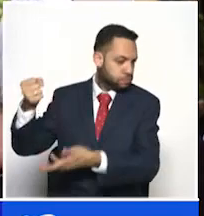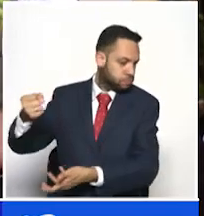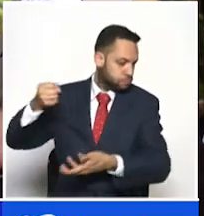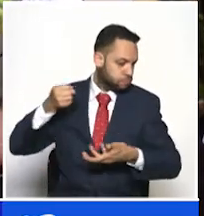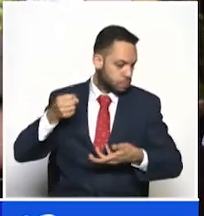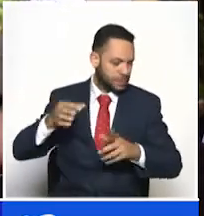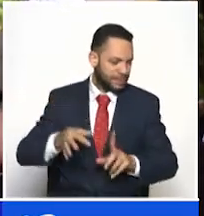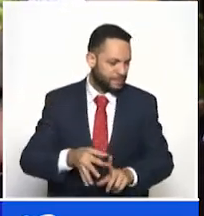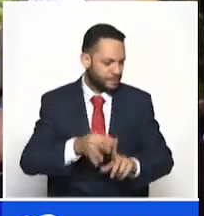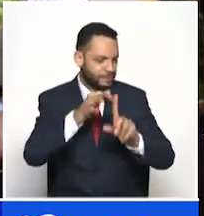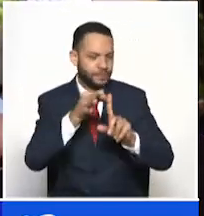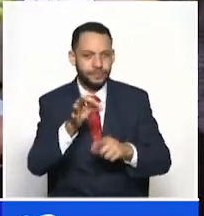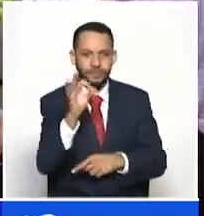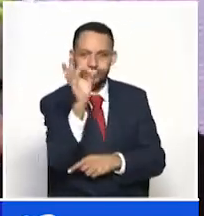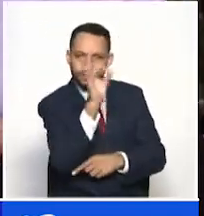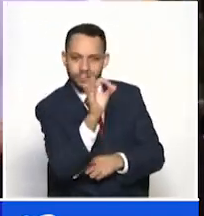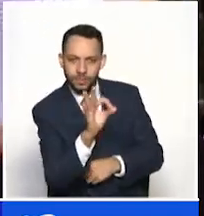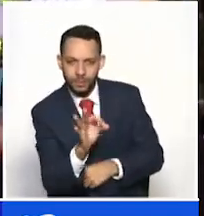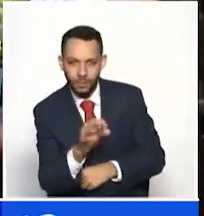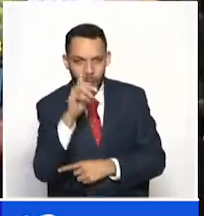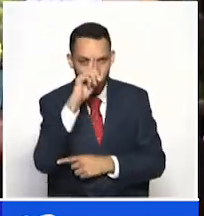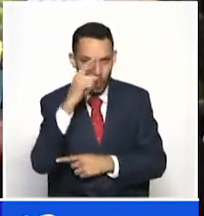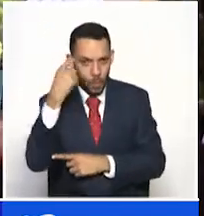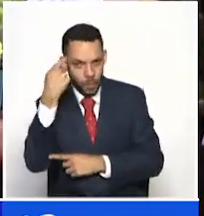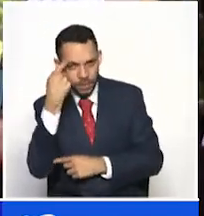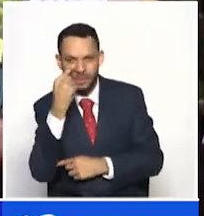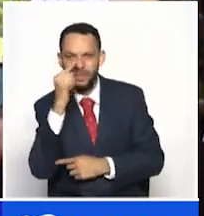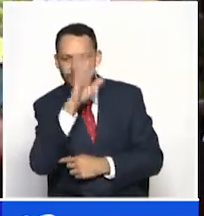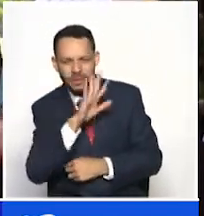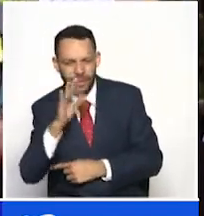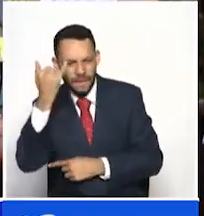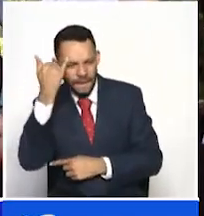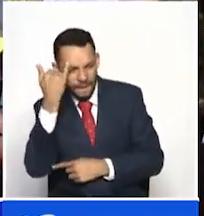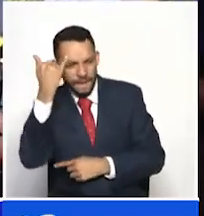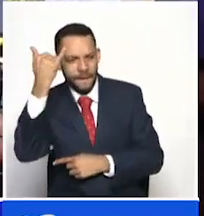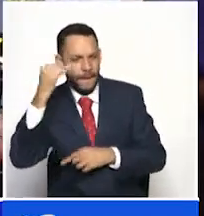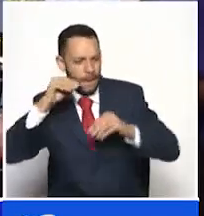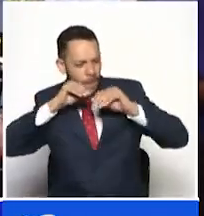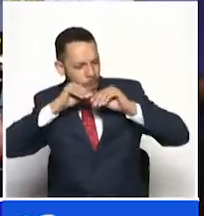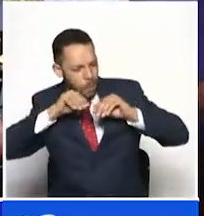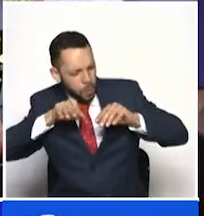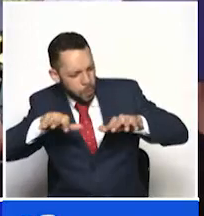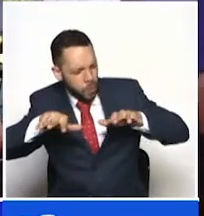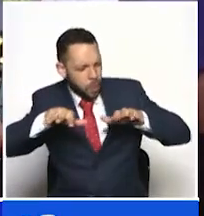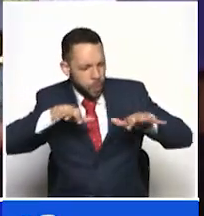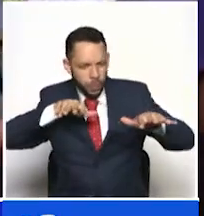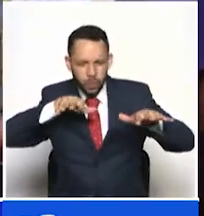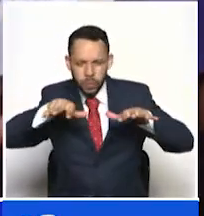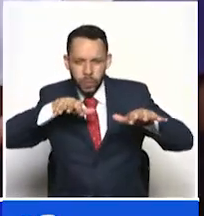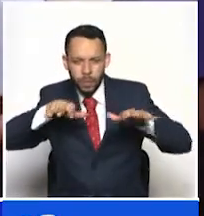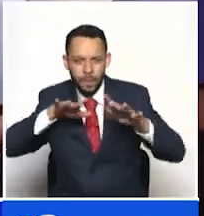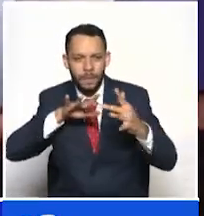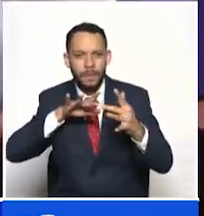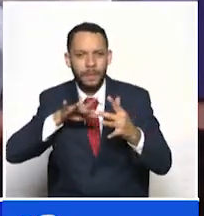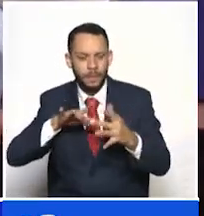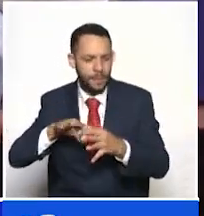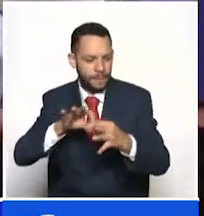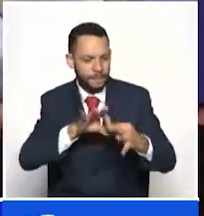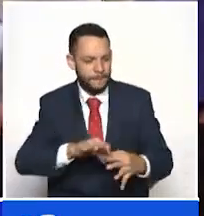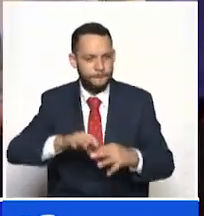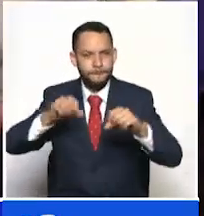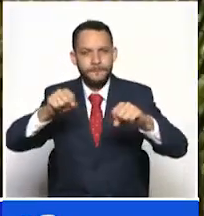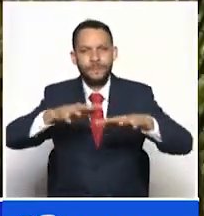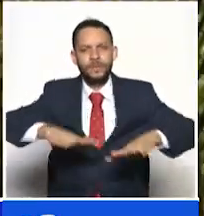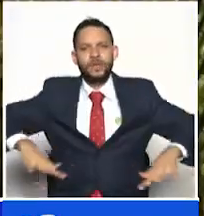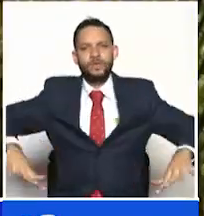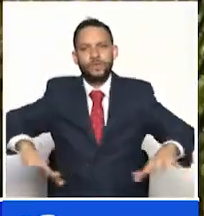preferenciales que hoy tiene el gobierno nacional con líneas subsidiadas se convierte en un sector